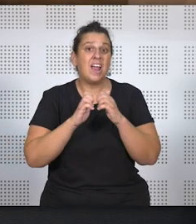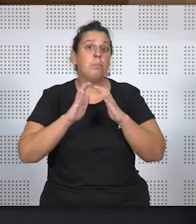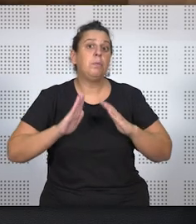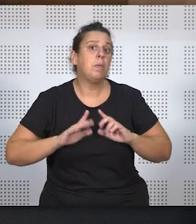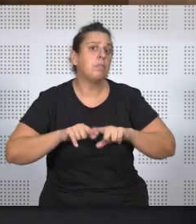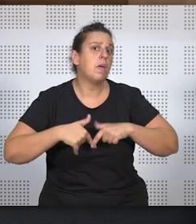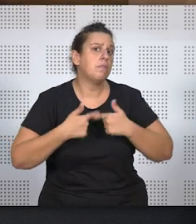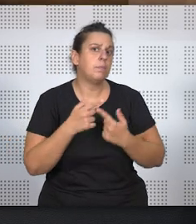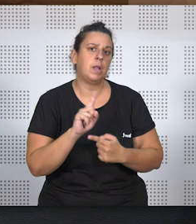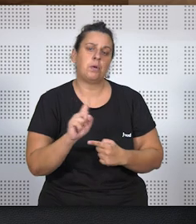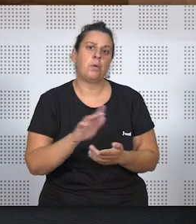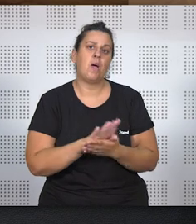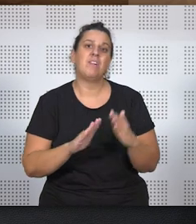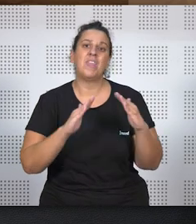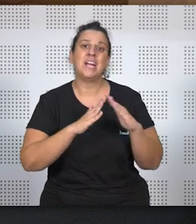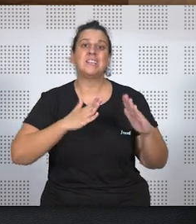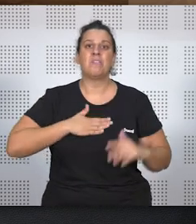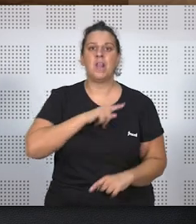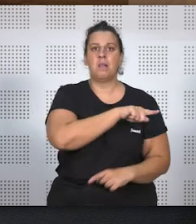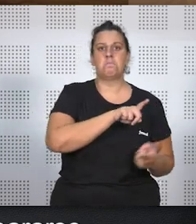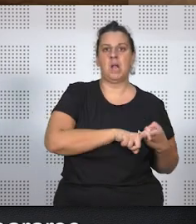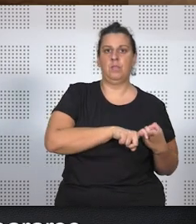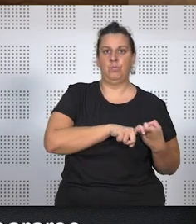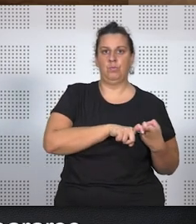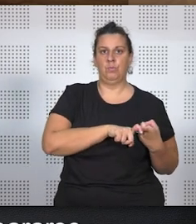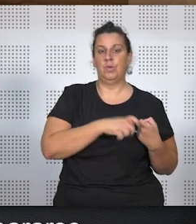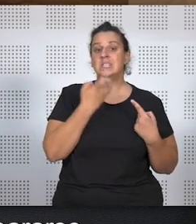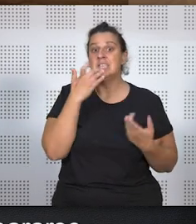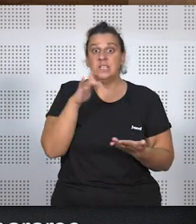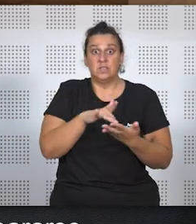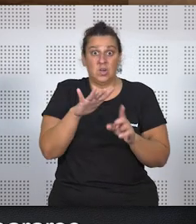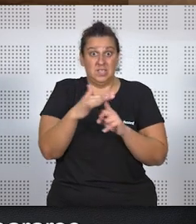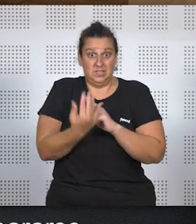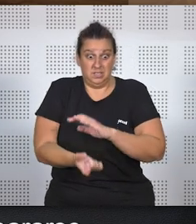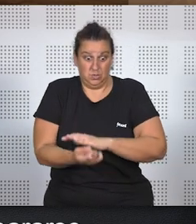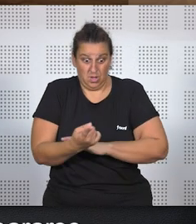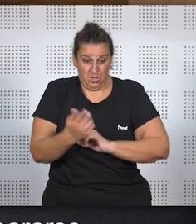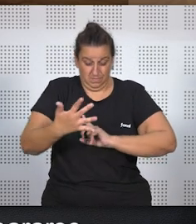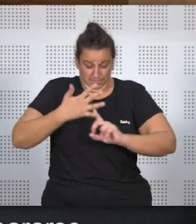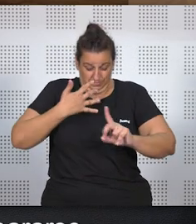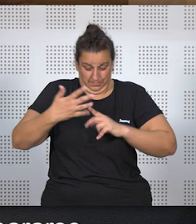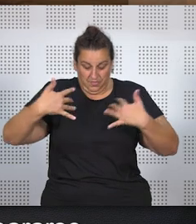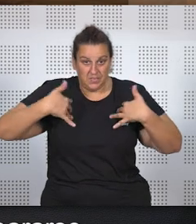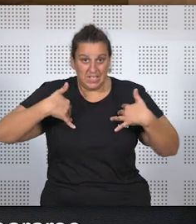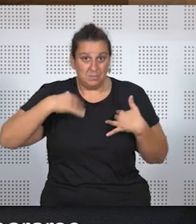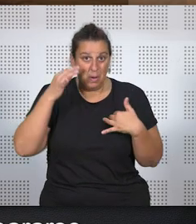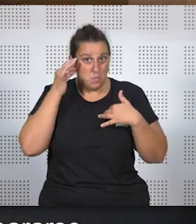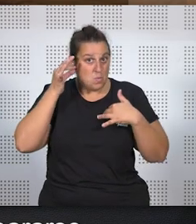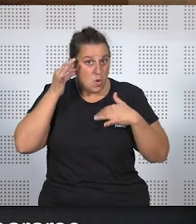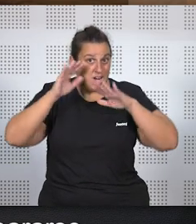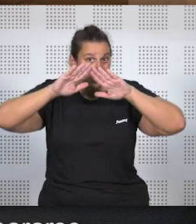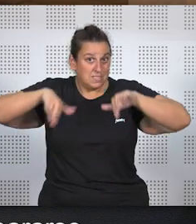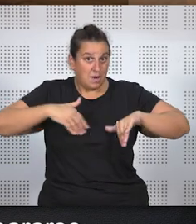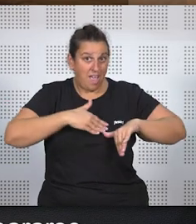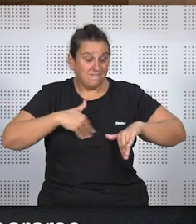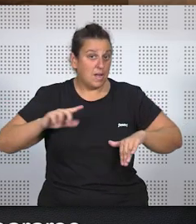familiar. Habla de casa del marido. Y en el momento que sucede una cosa así y ella quiera separarse, lo primero que tiene